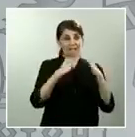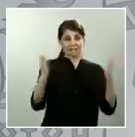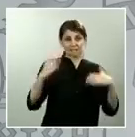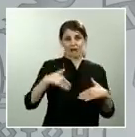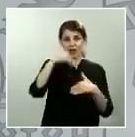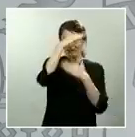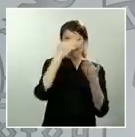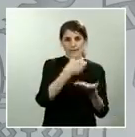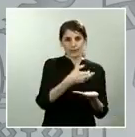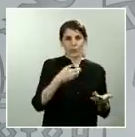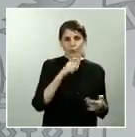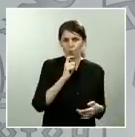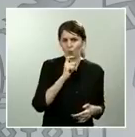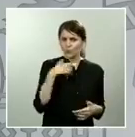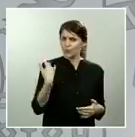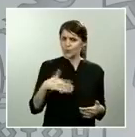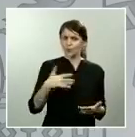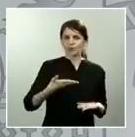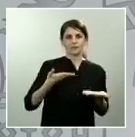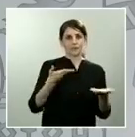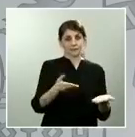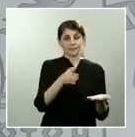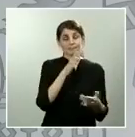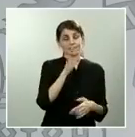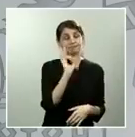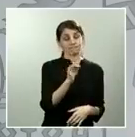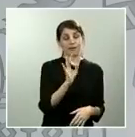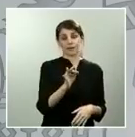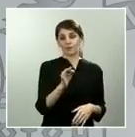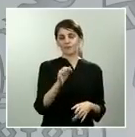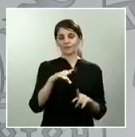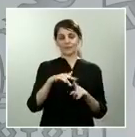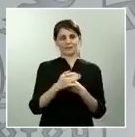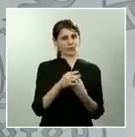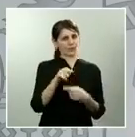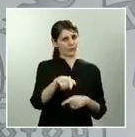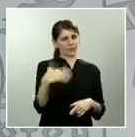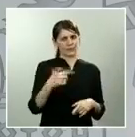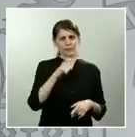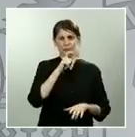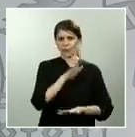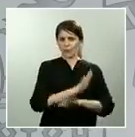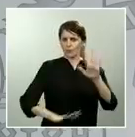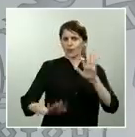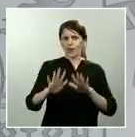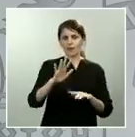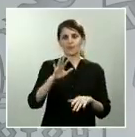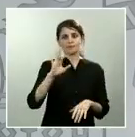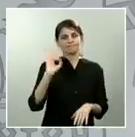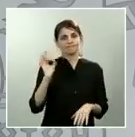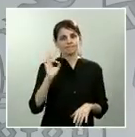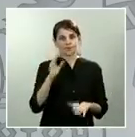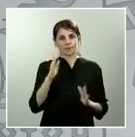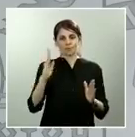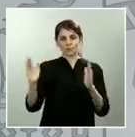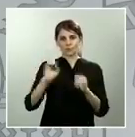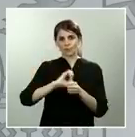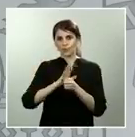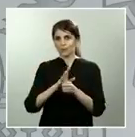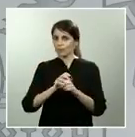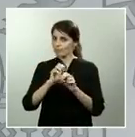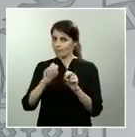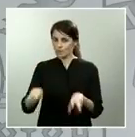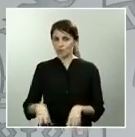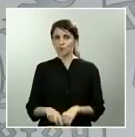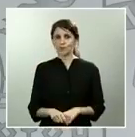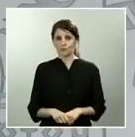de una situación que siempre es una situación complicada, pero mucho más durante estos días, en materia de prevención de la violencia